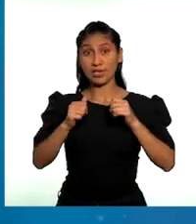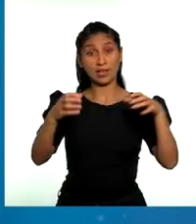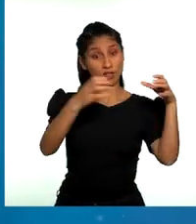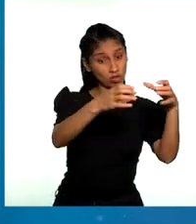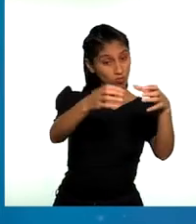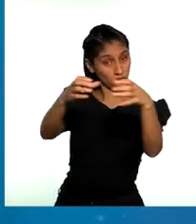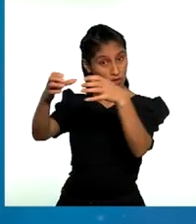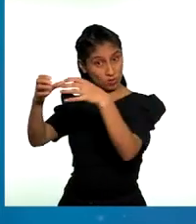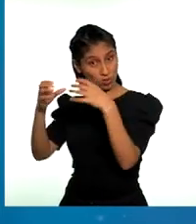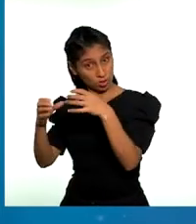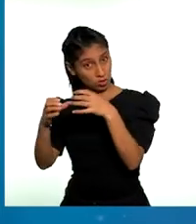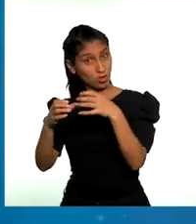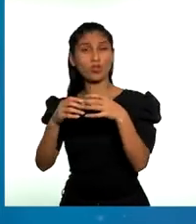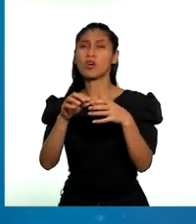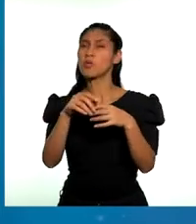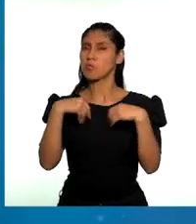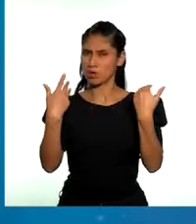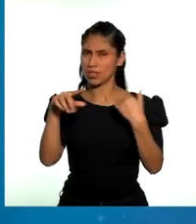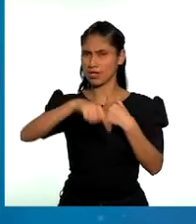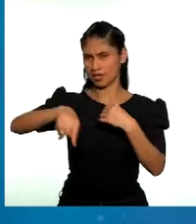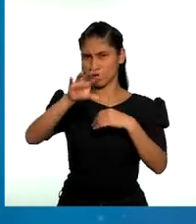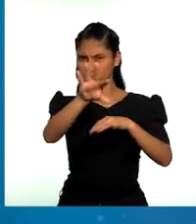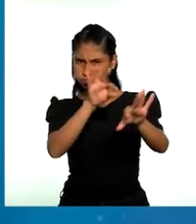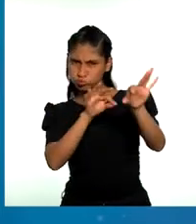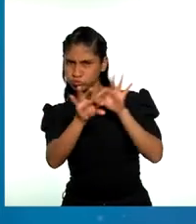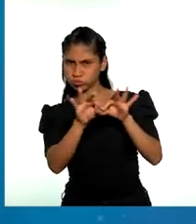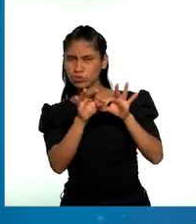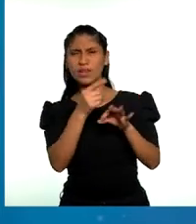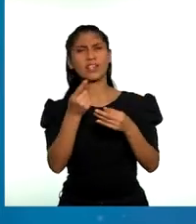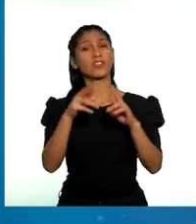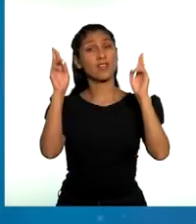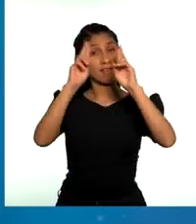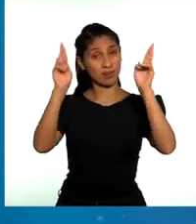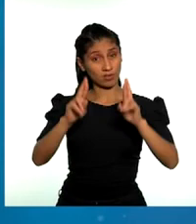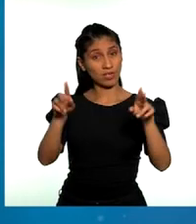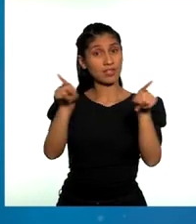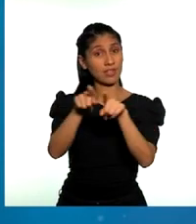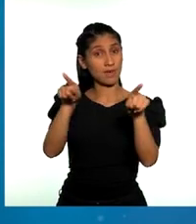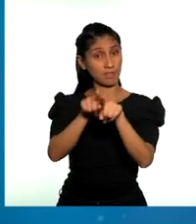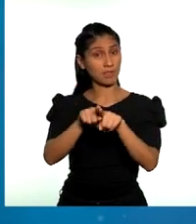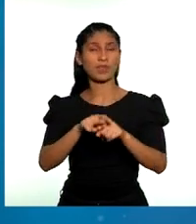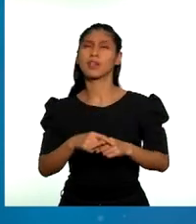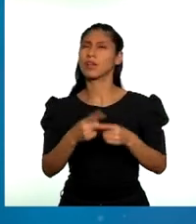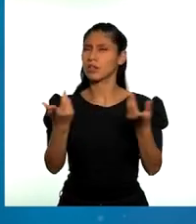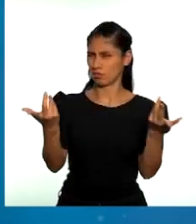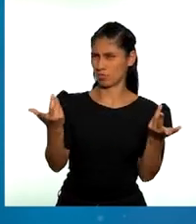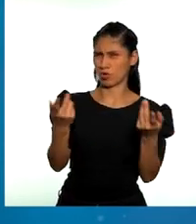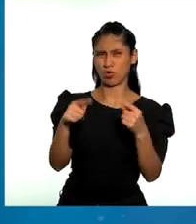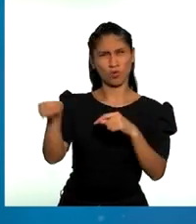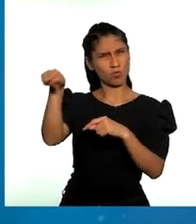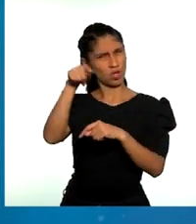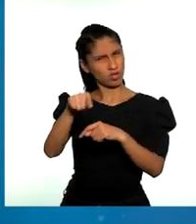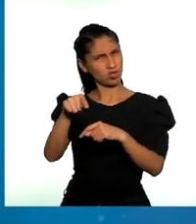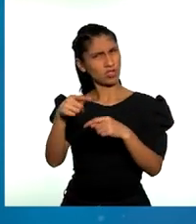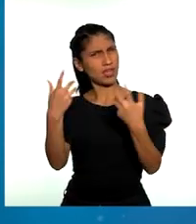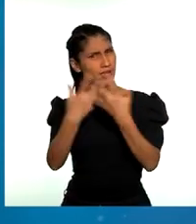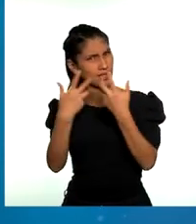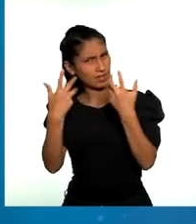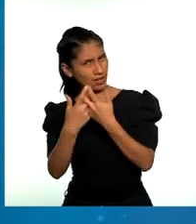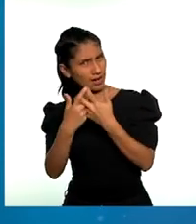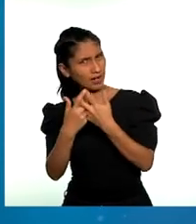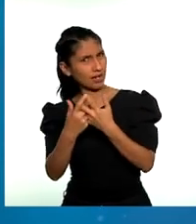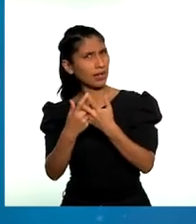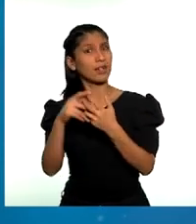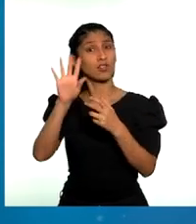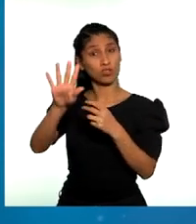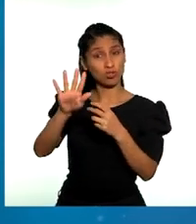regionales y municipales provinciales. ¿Pero eso incluye la representación en el Congreso? No, en